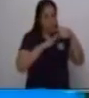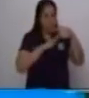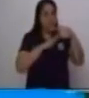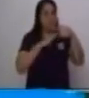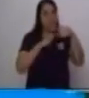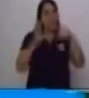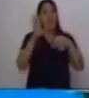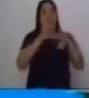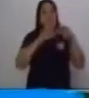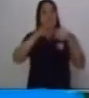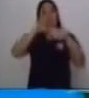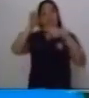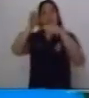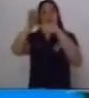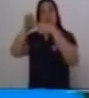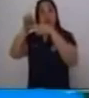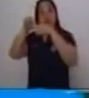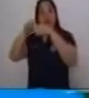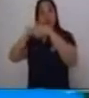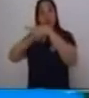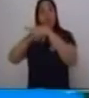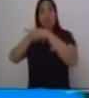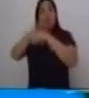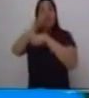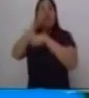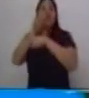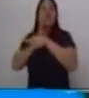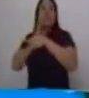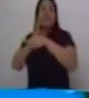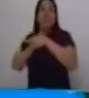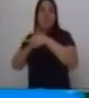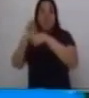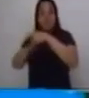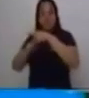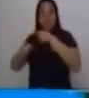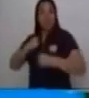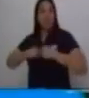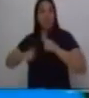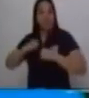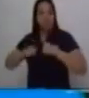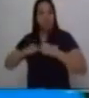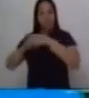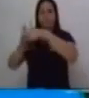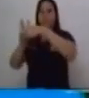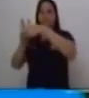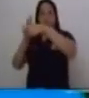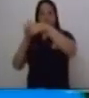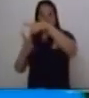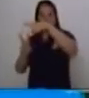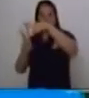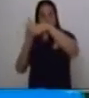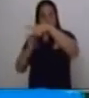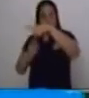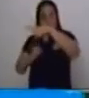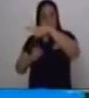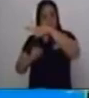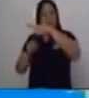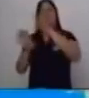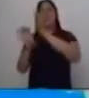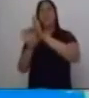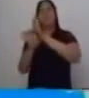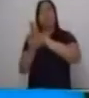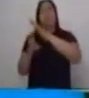verbos, o dos palabras que indican acción y movimiento. También, puede pasar en ocasiones,